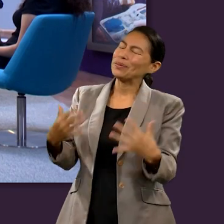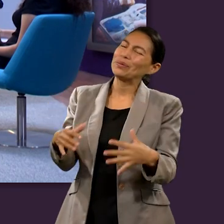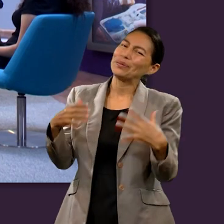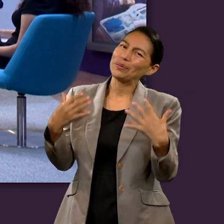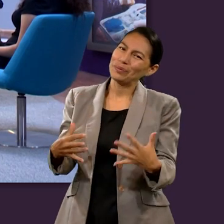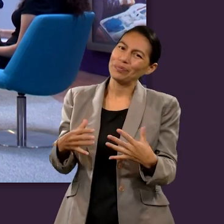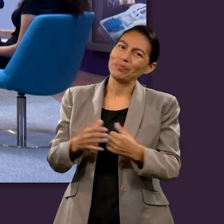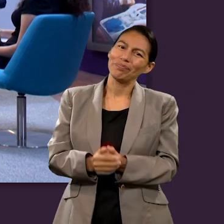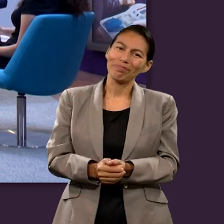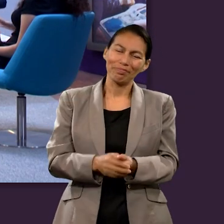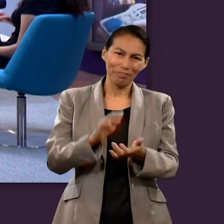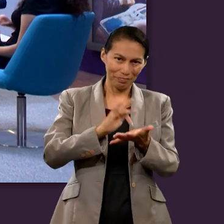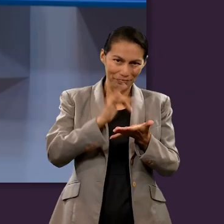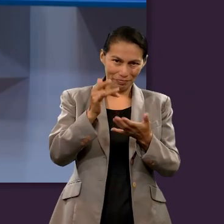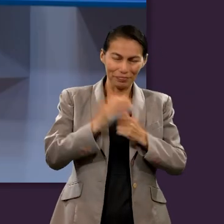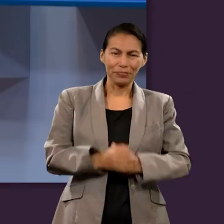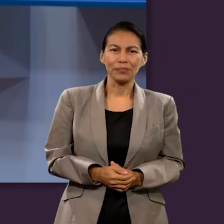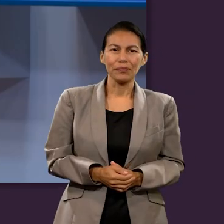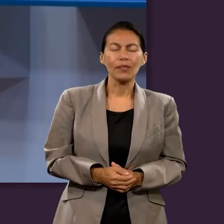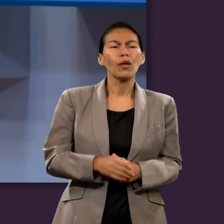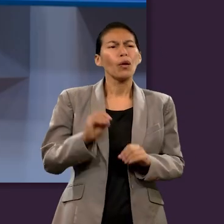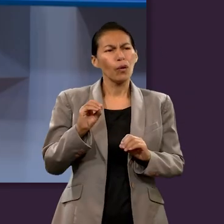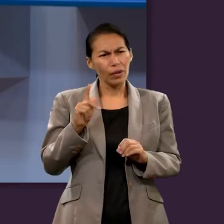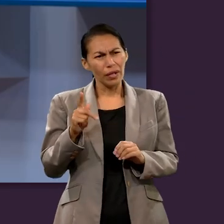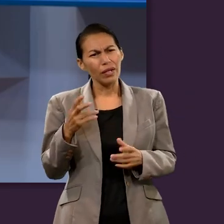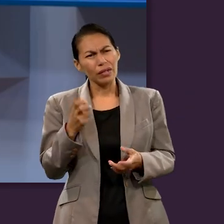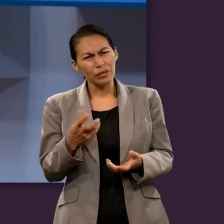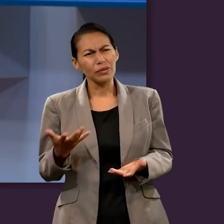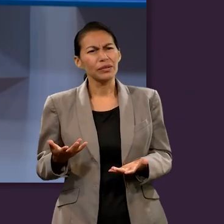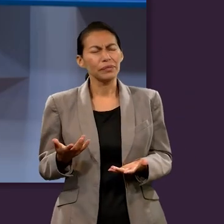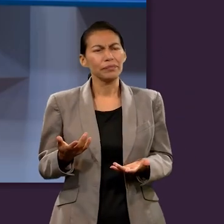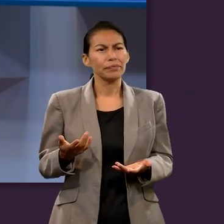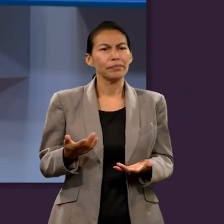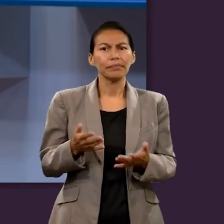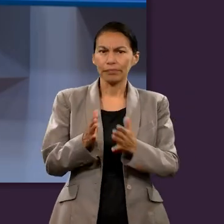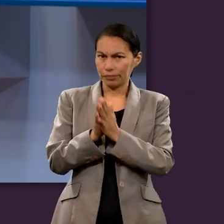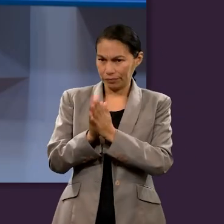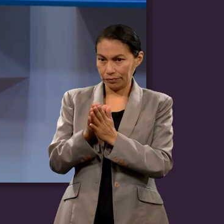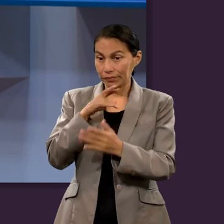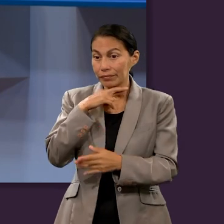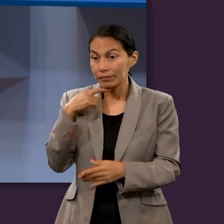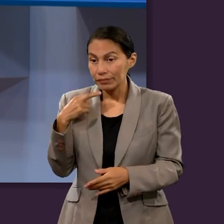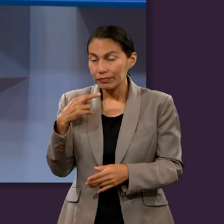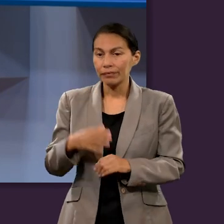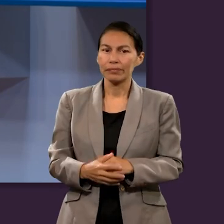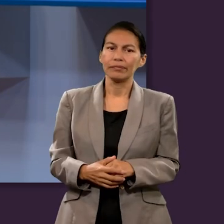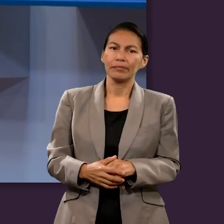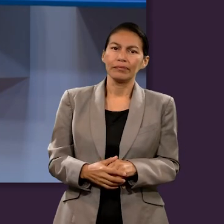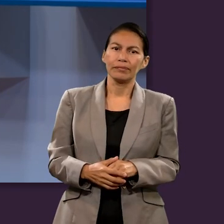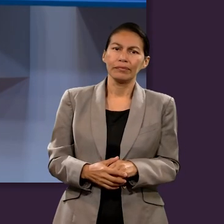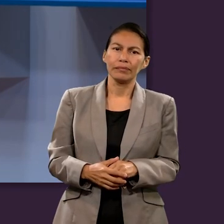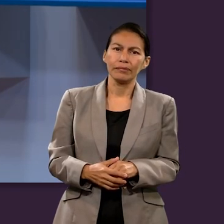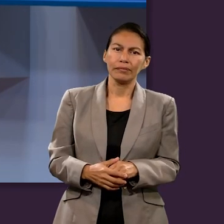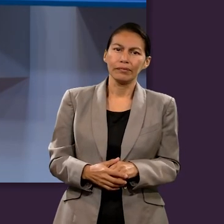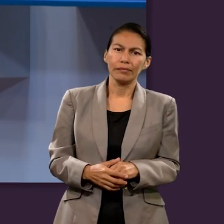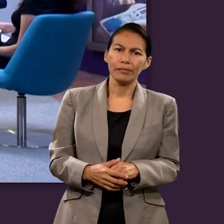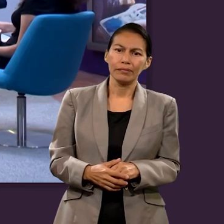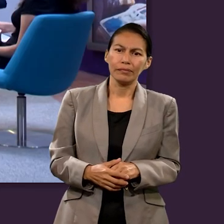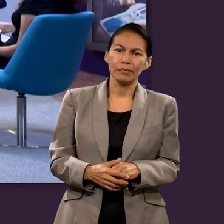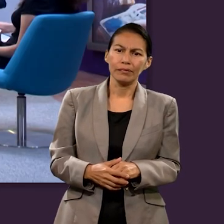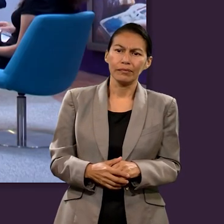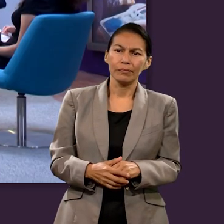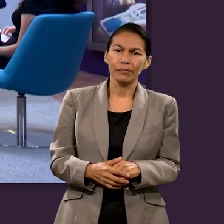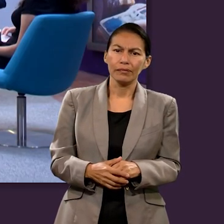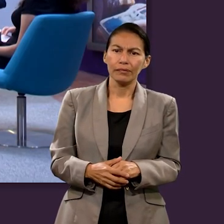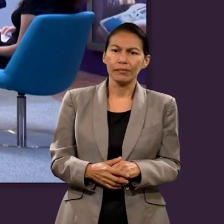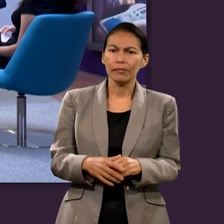él. Gracias. Entonces, siguiendo con esta idea, me gustaría abordarte, Ricardo, porque ¿quién no ha pensado en lo lindo